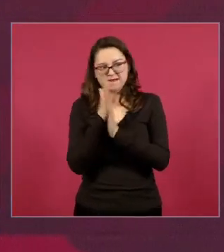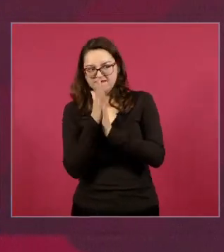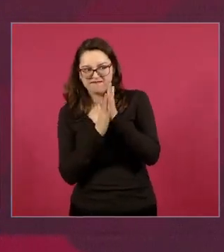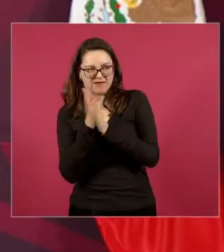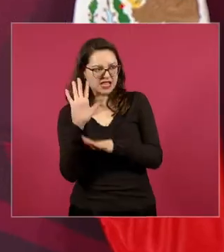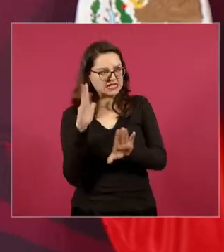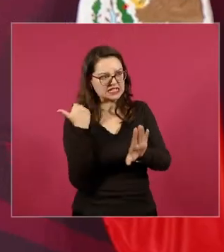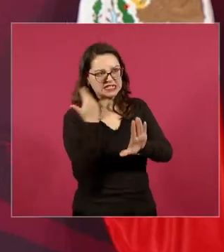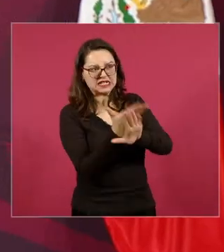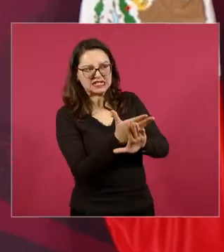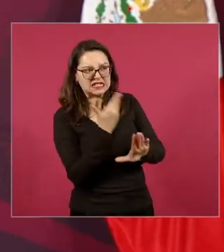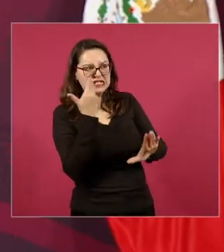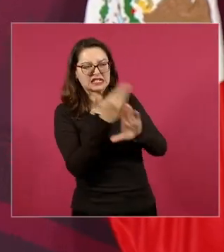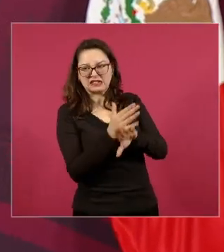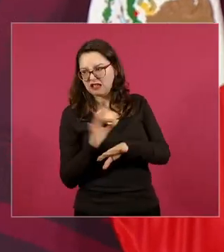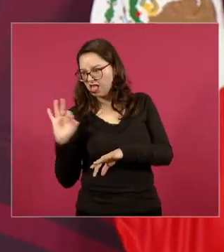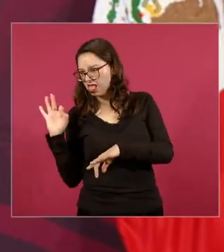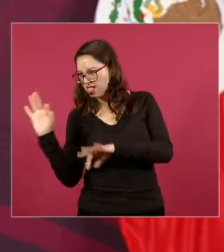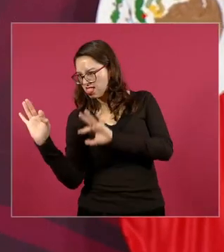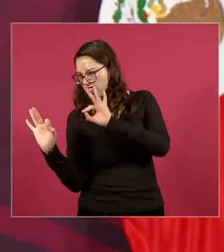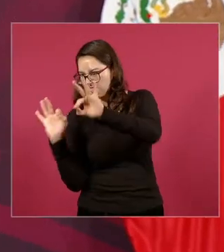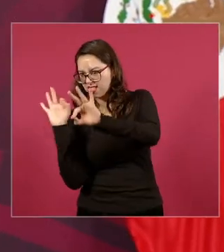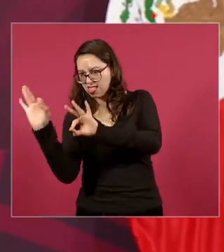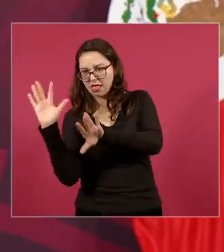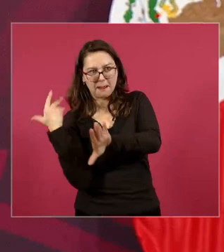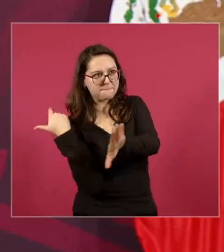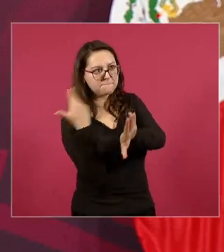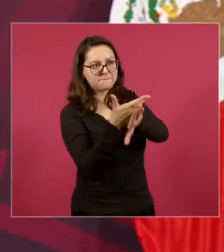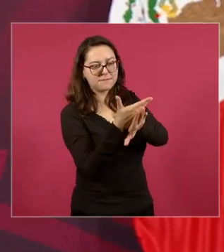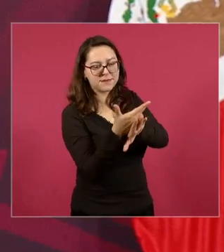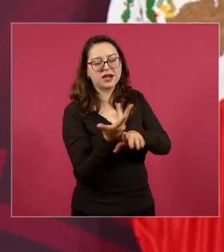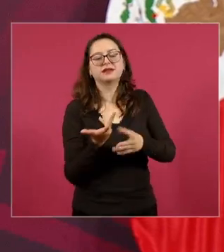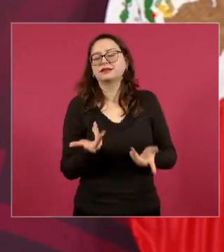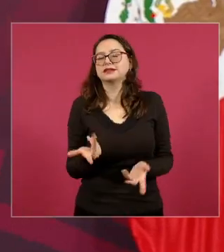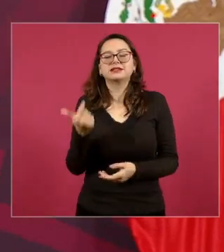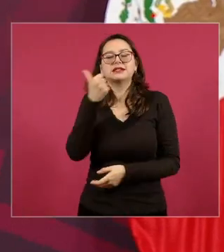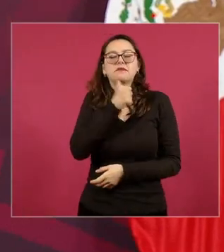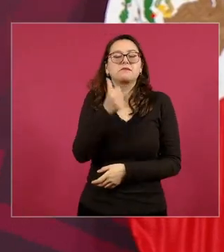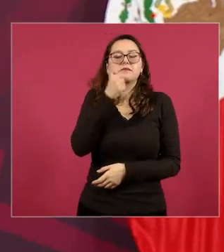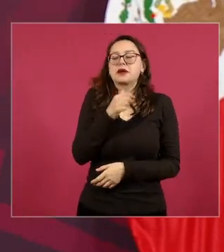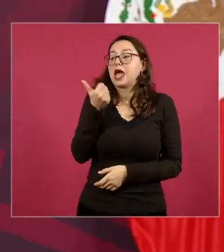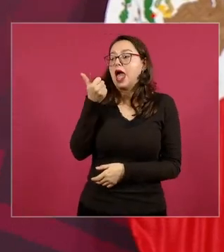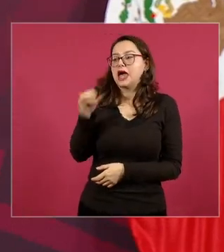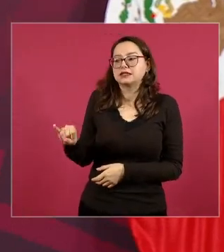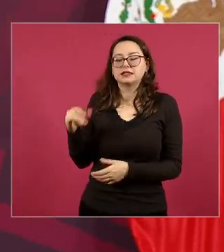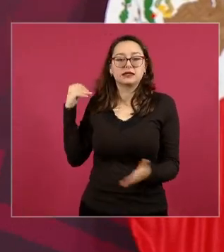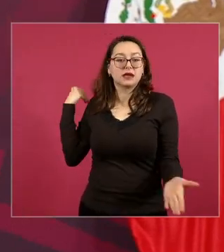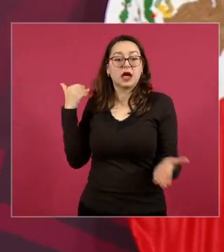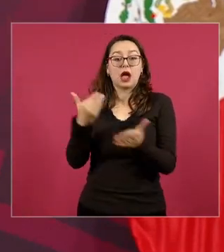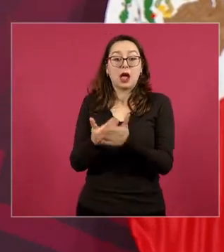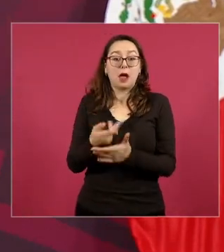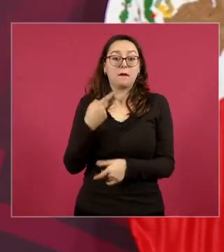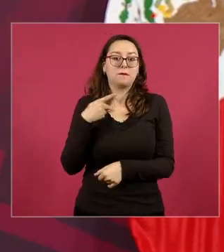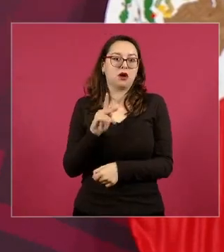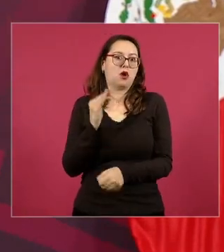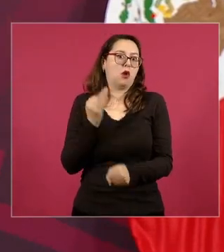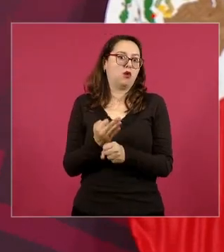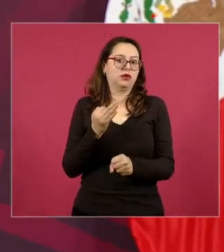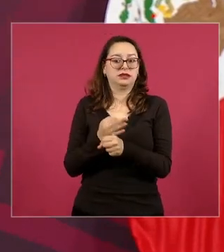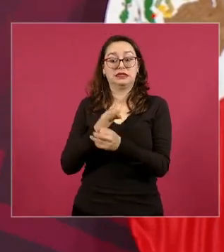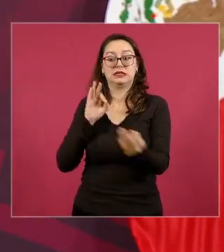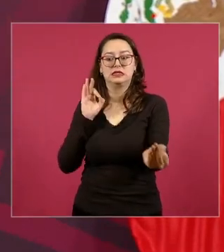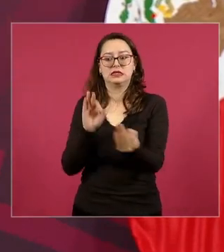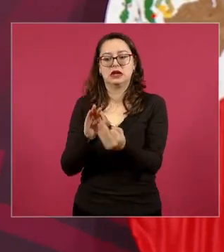apostado a eso a que fracasemos pero ahora están más nerviosos